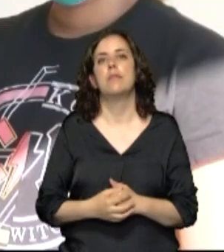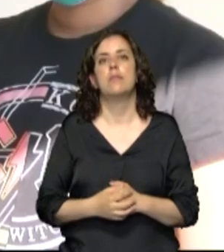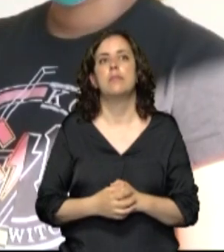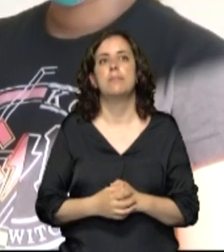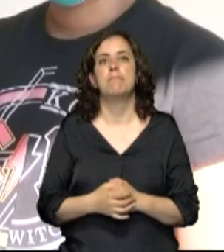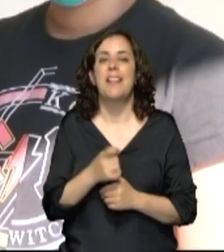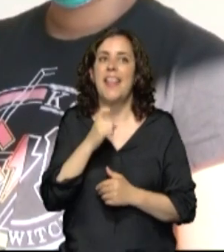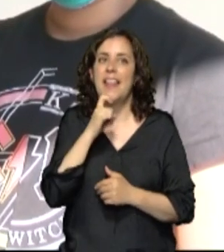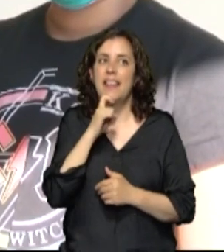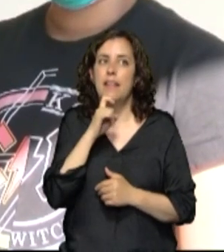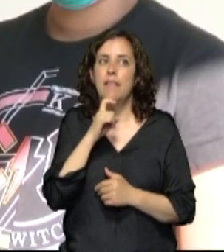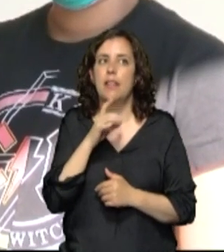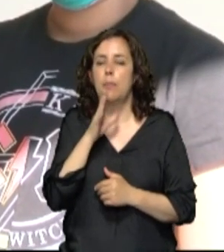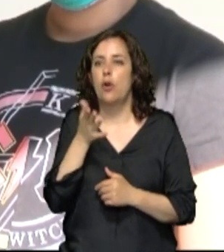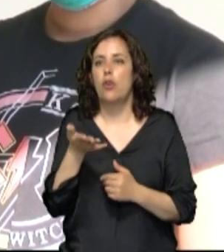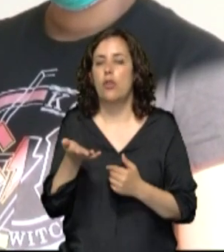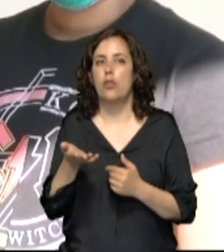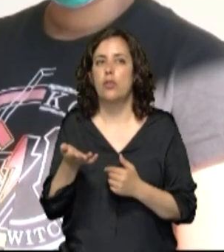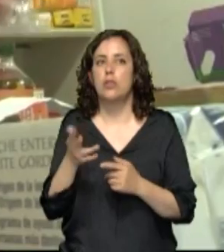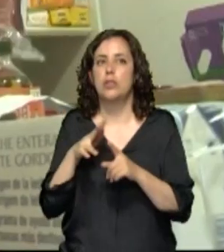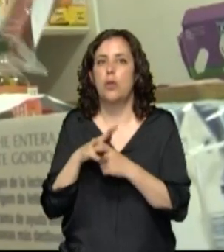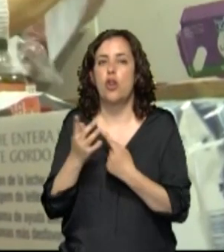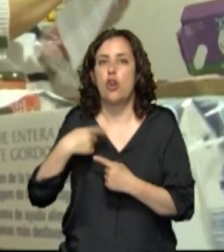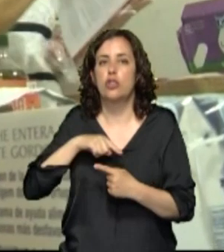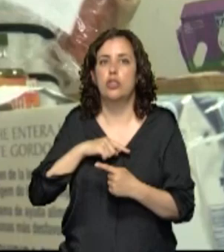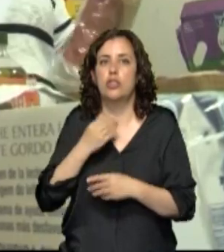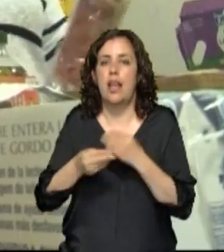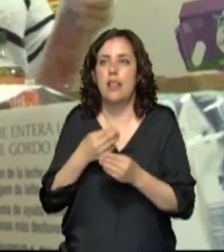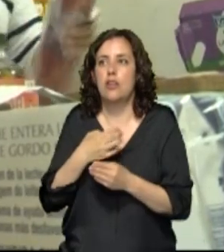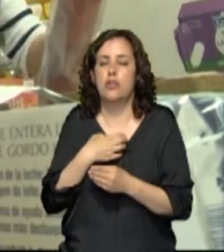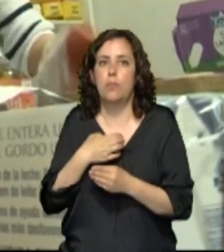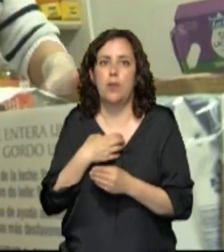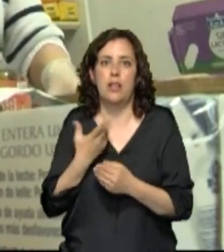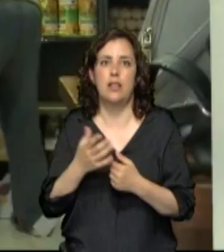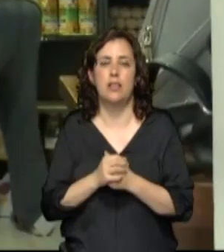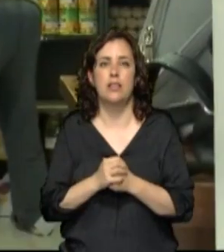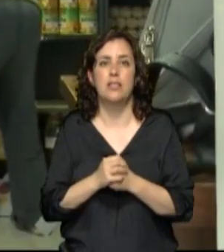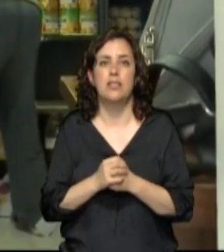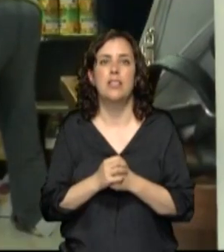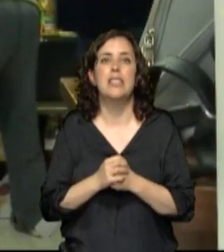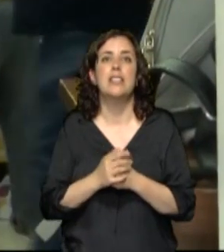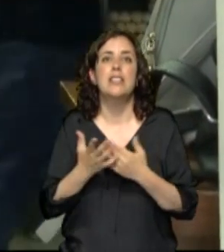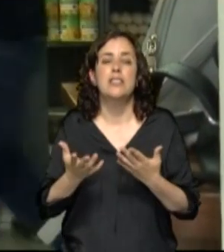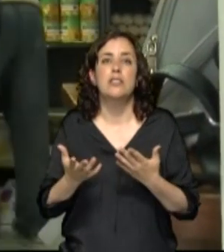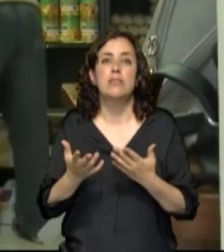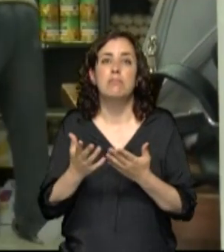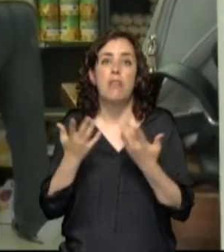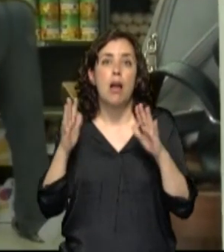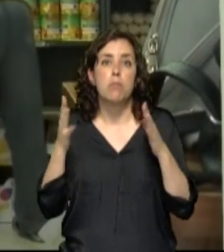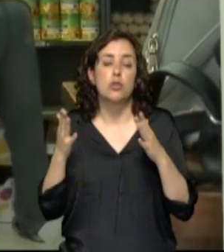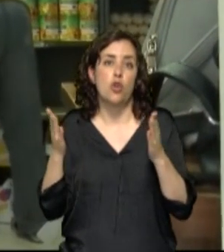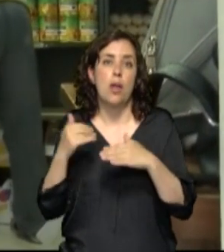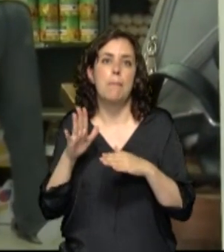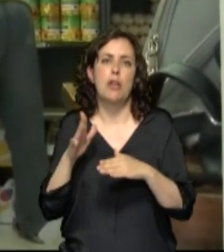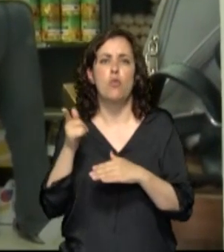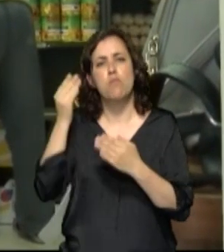igual pues en el momento por la contingencia no hemos podido elaborar. No habrá aplausos para los que forman parte de esta parroquia, pero este es un pequeño